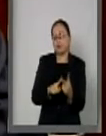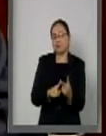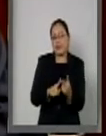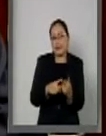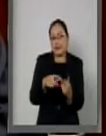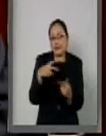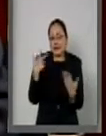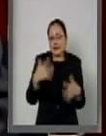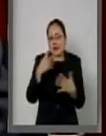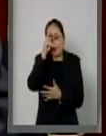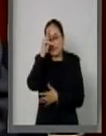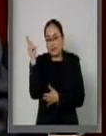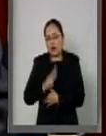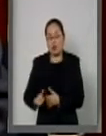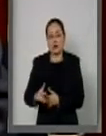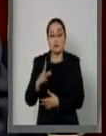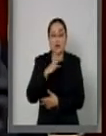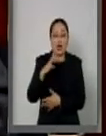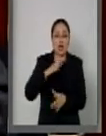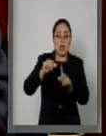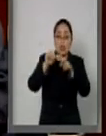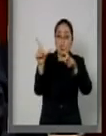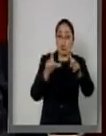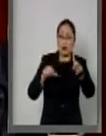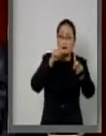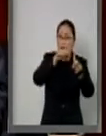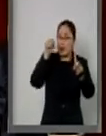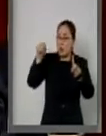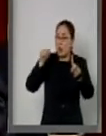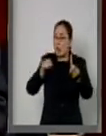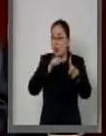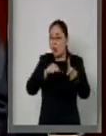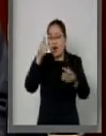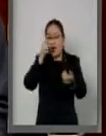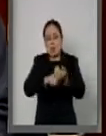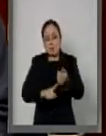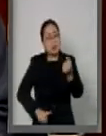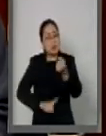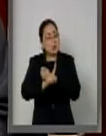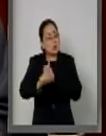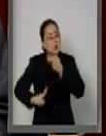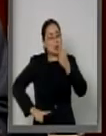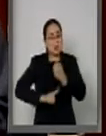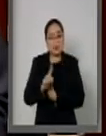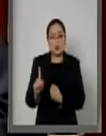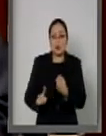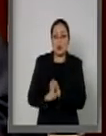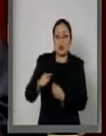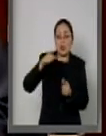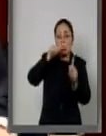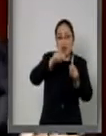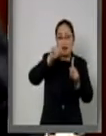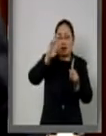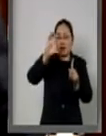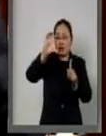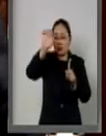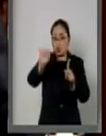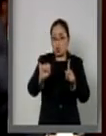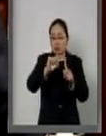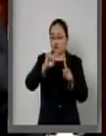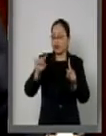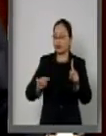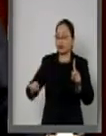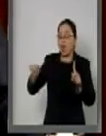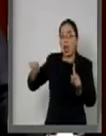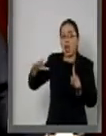afectada buena parte de la geografía del país. Hemos tenido afectaciones desde Baja California Sur hasta Tapachula.